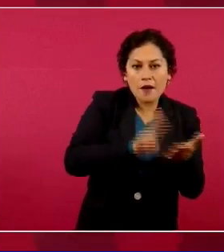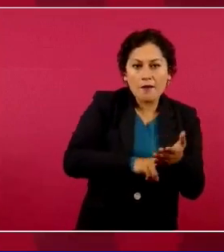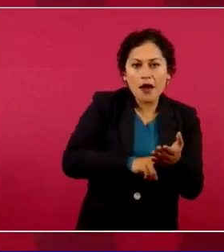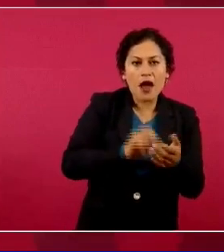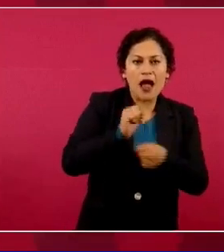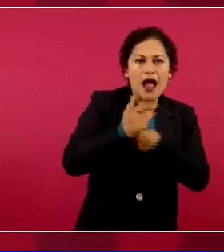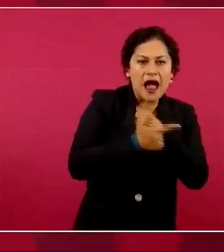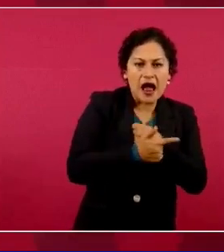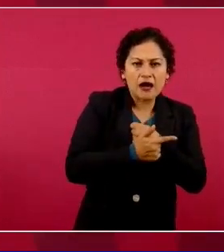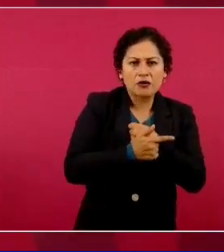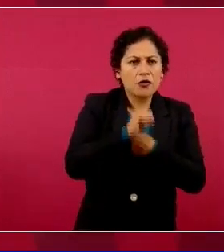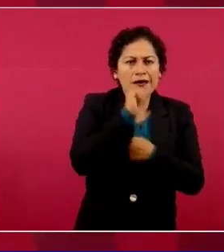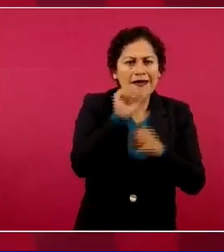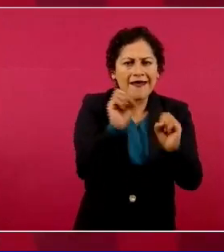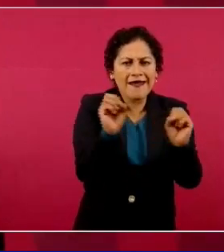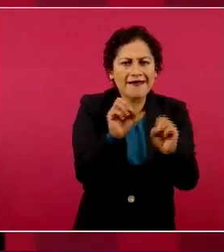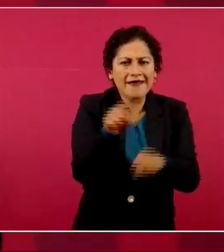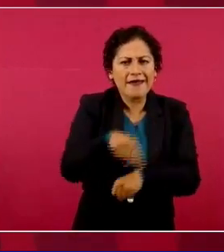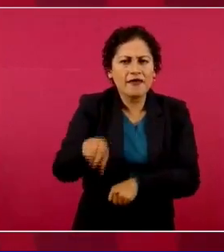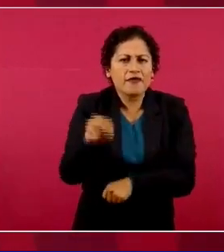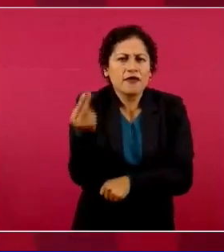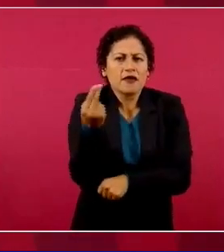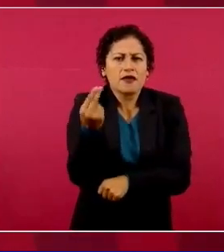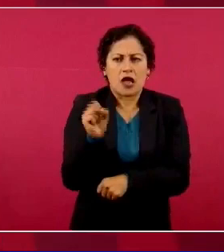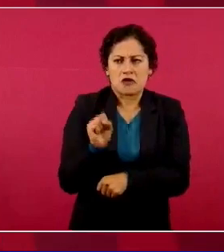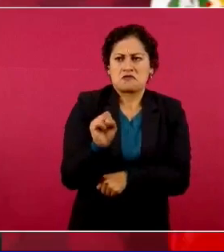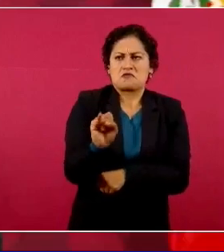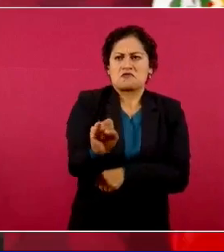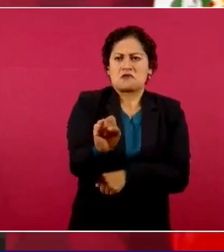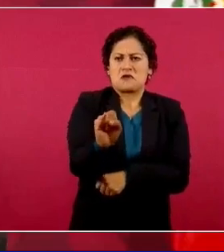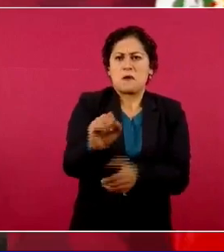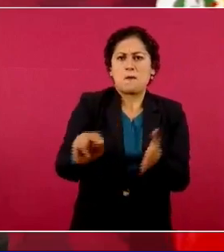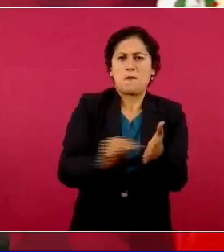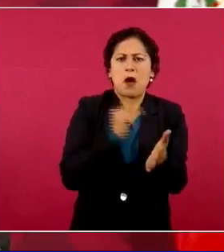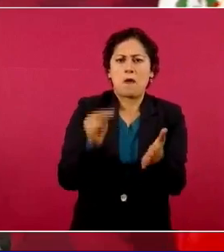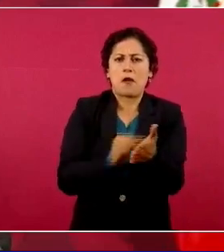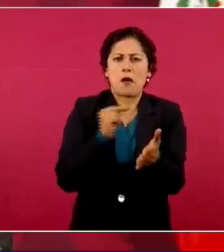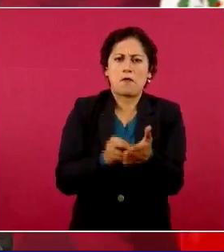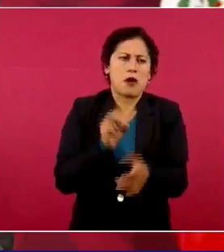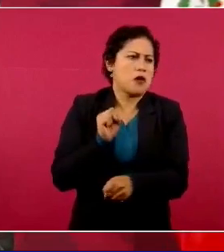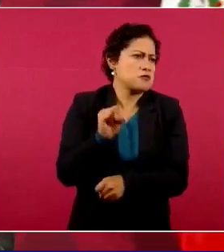todos firmando para que se pueda pasar.